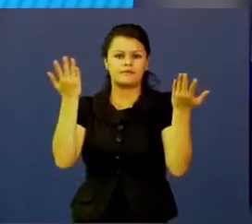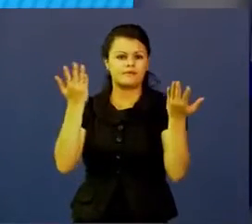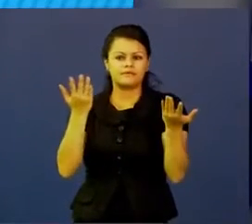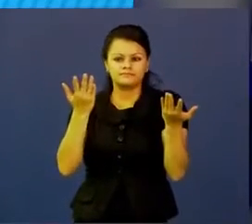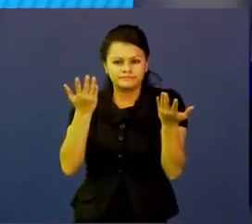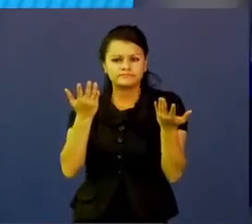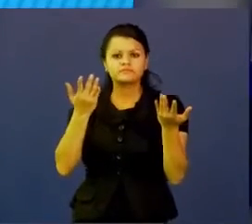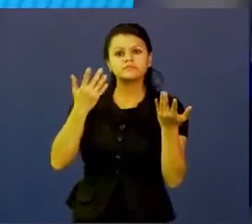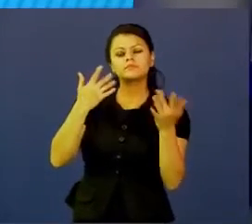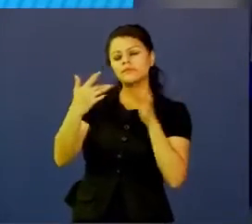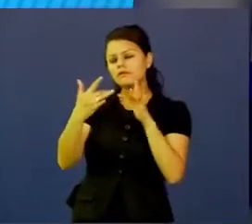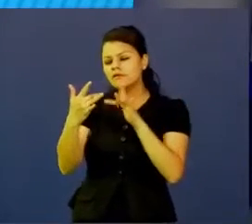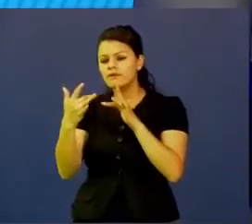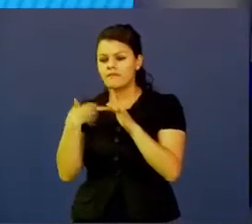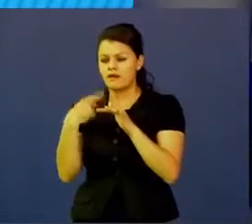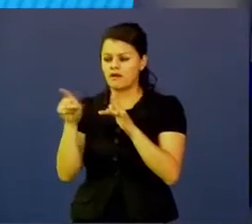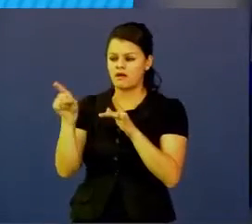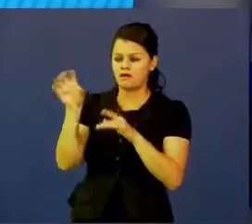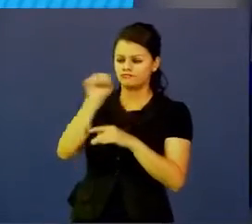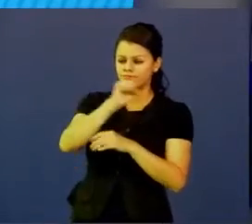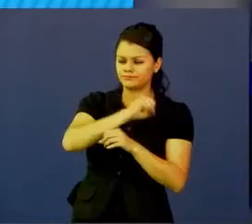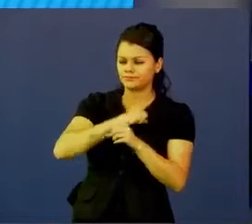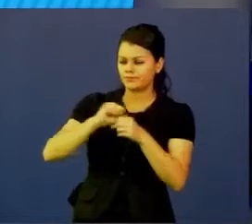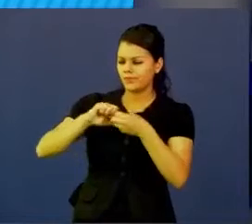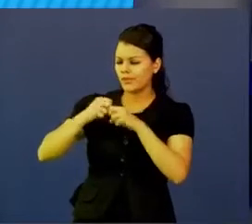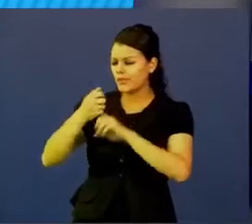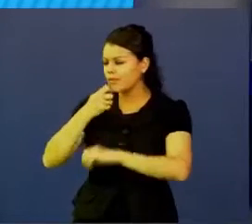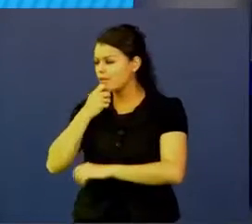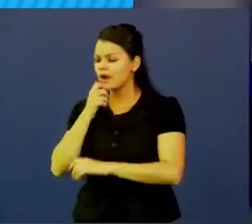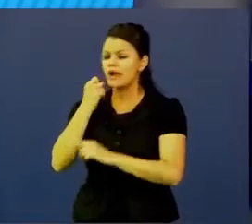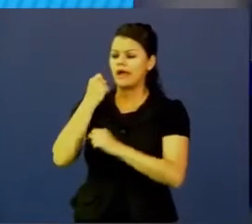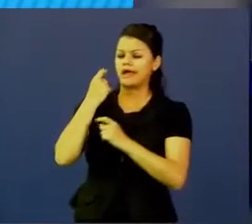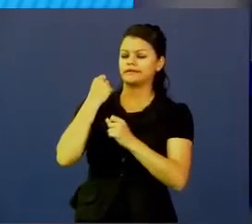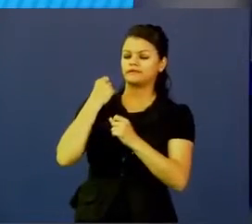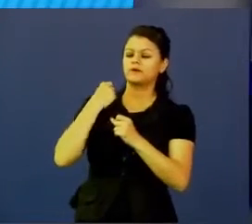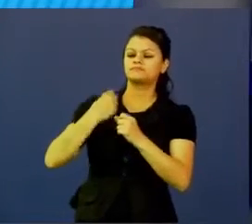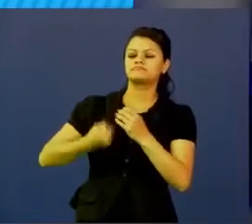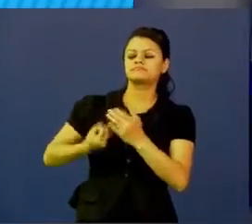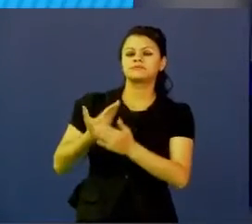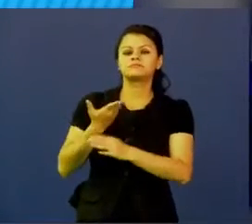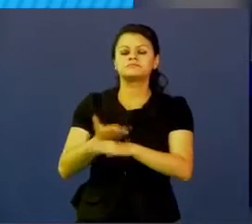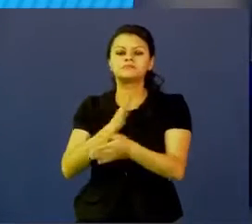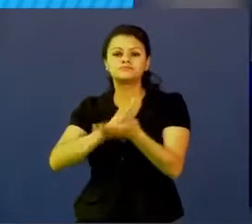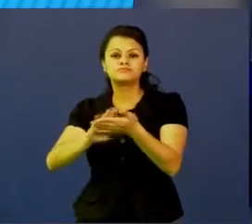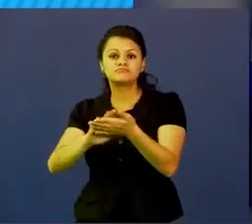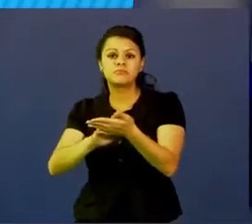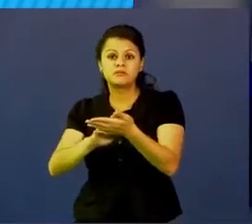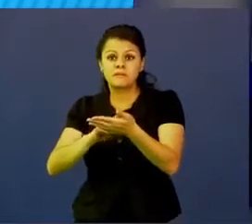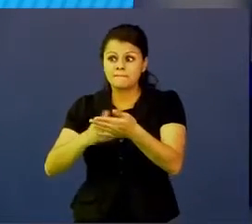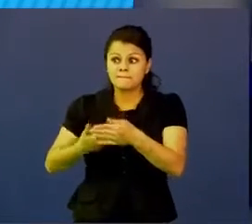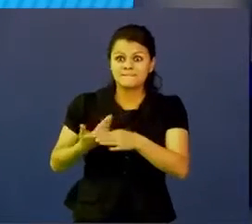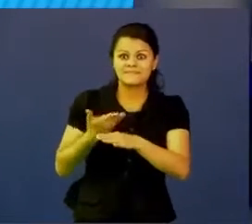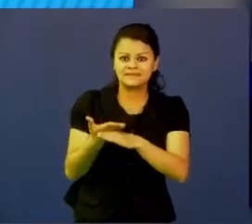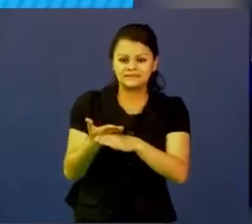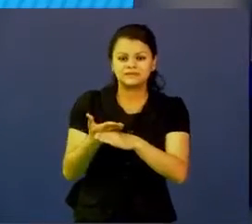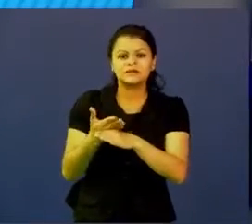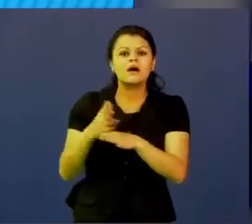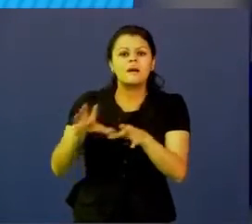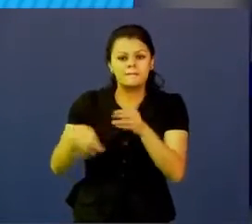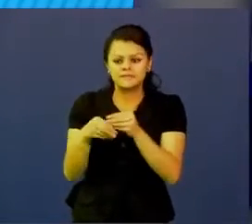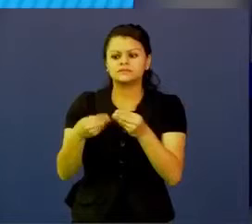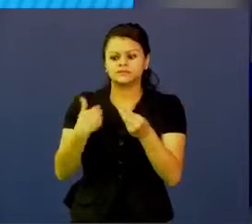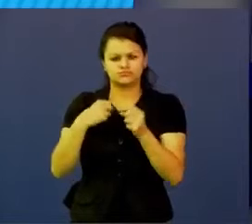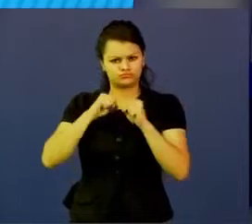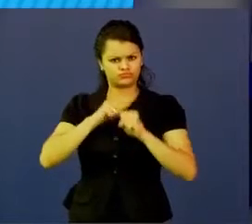entender las problemáticas, entenderlas bien y desde ahí generar soluciones y una vez se tengan las soluciones, también hay que tener esa capacidad de comunicación para vender esas